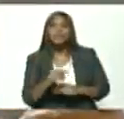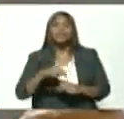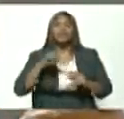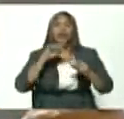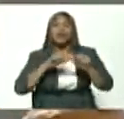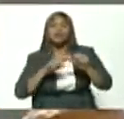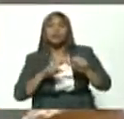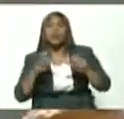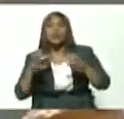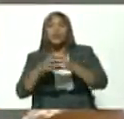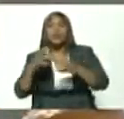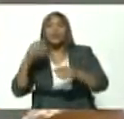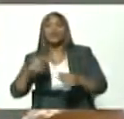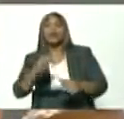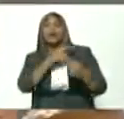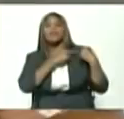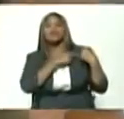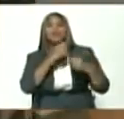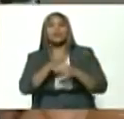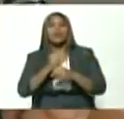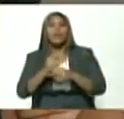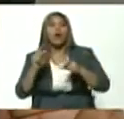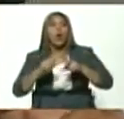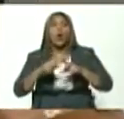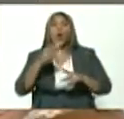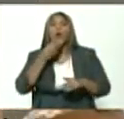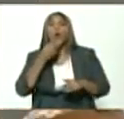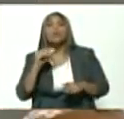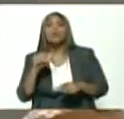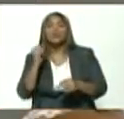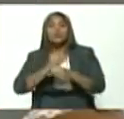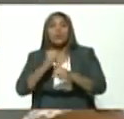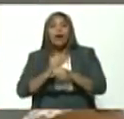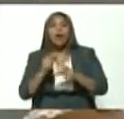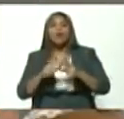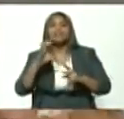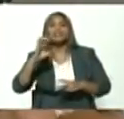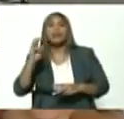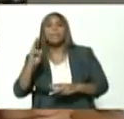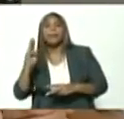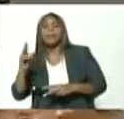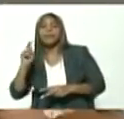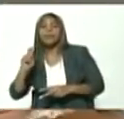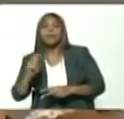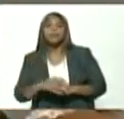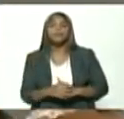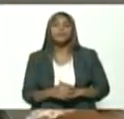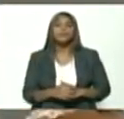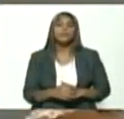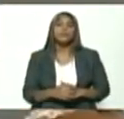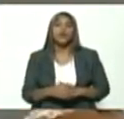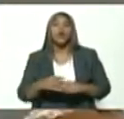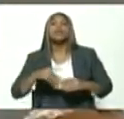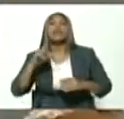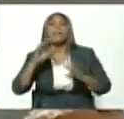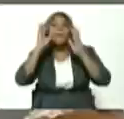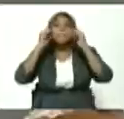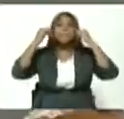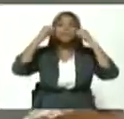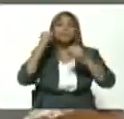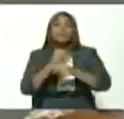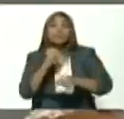frente de la juventud obrera en el frente de los CPTT en el frente de la milicia obrera